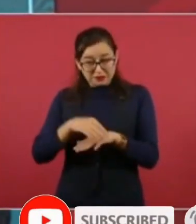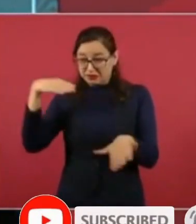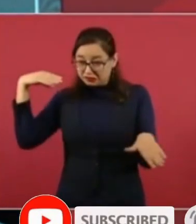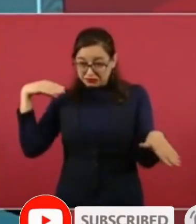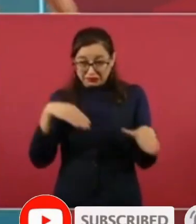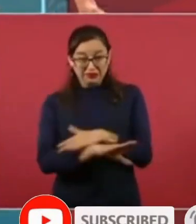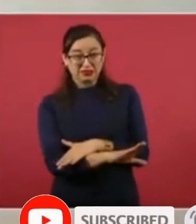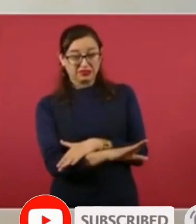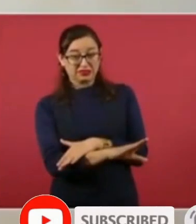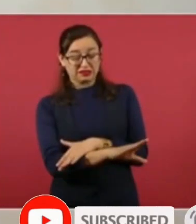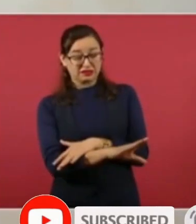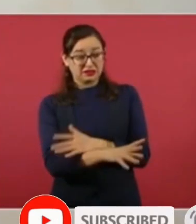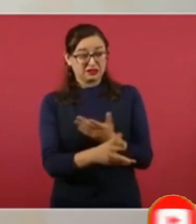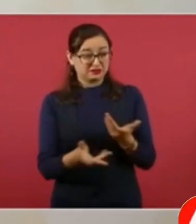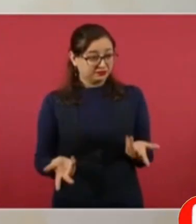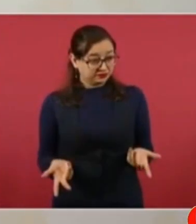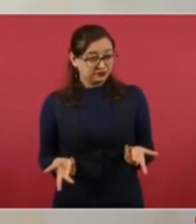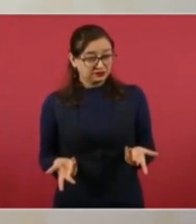o están firmando un acuerdo